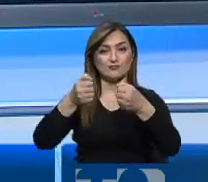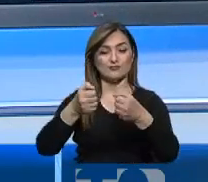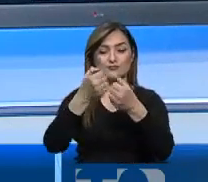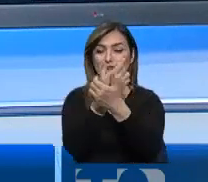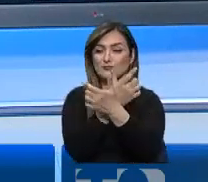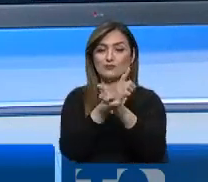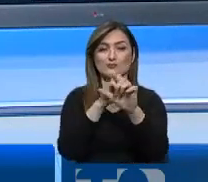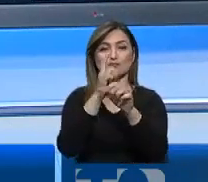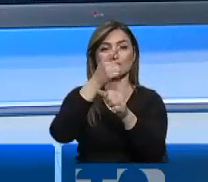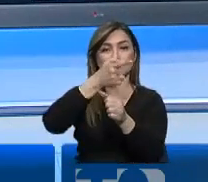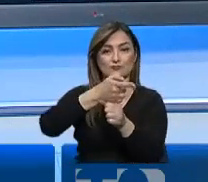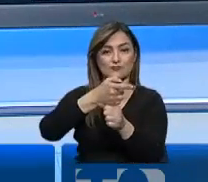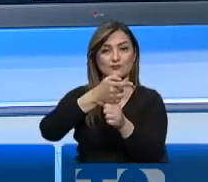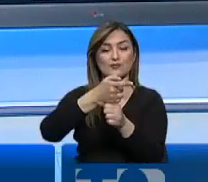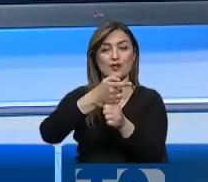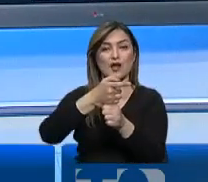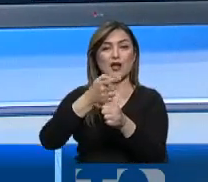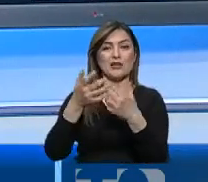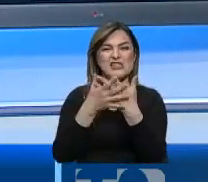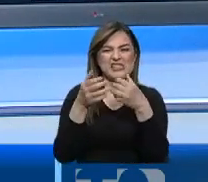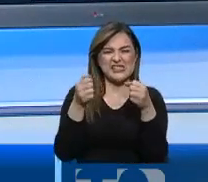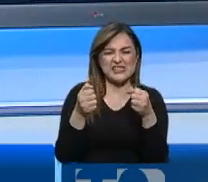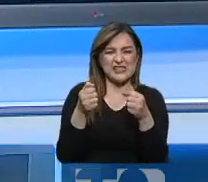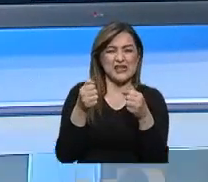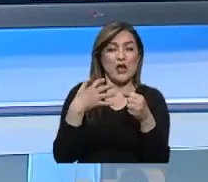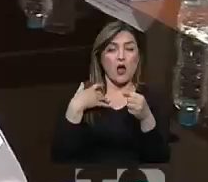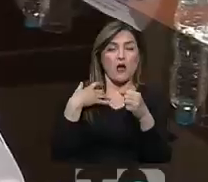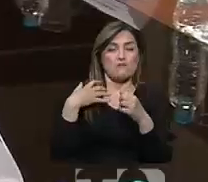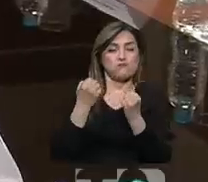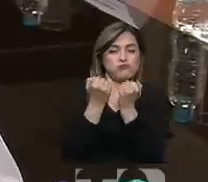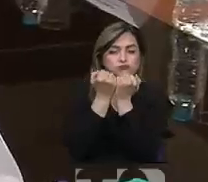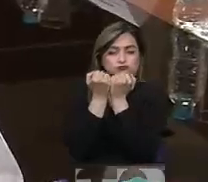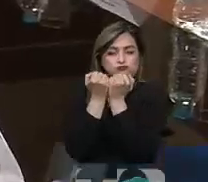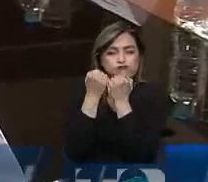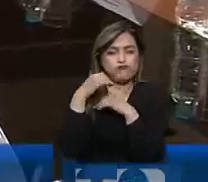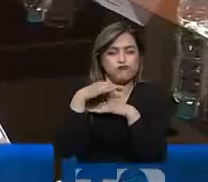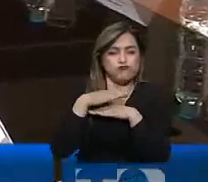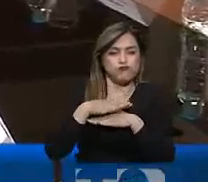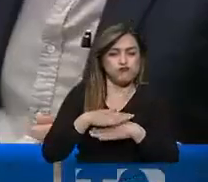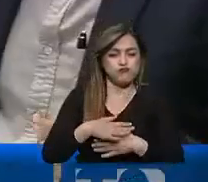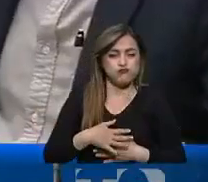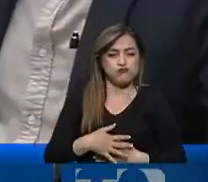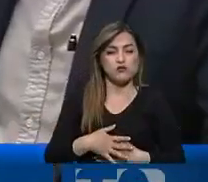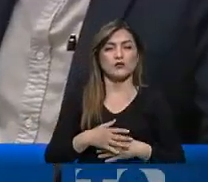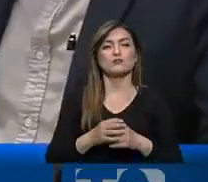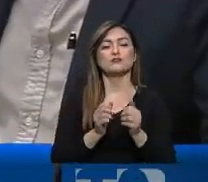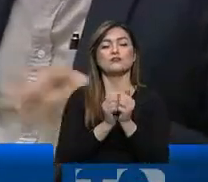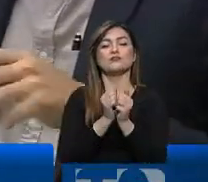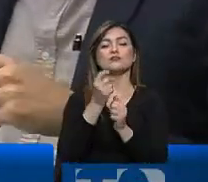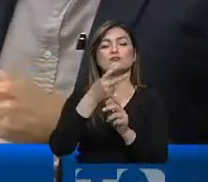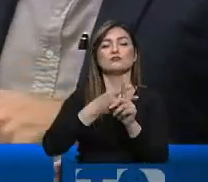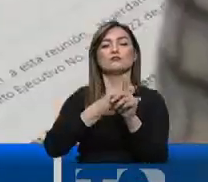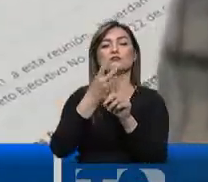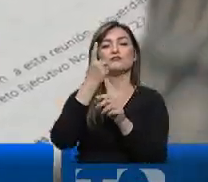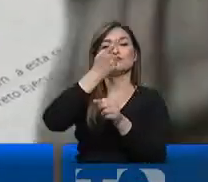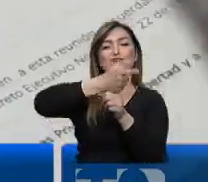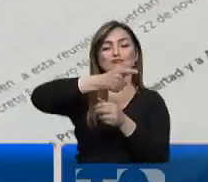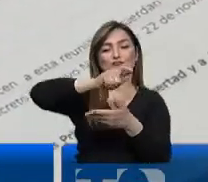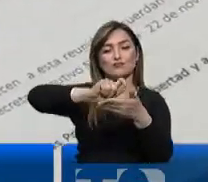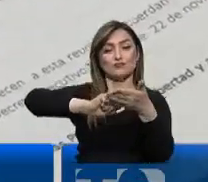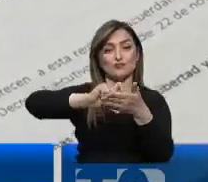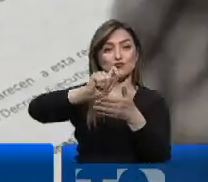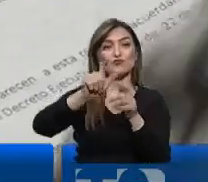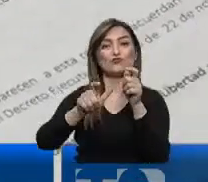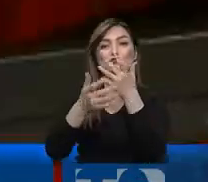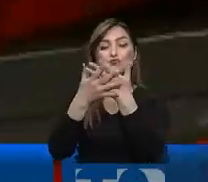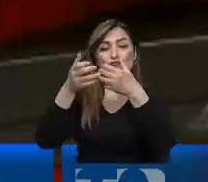a sus decretos para buscar aliviar la presión en las cárceles. Casi dos meses después de la firma de decretos para